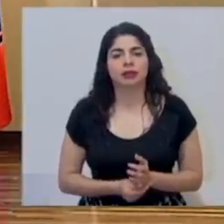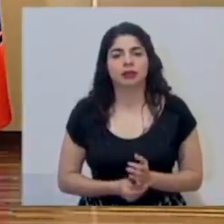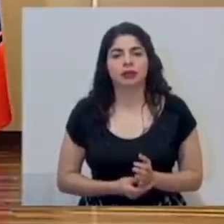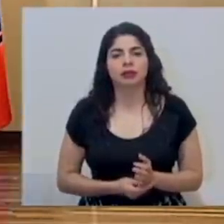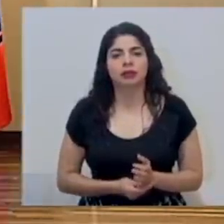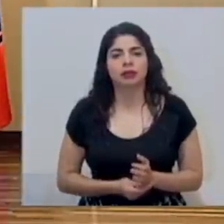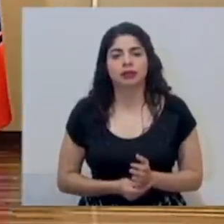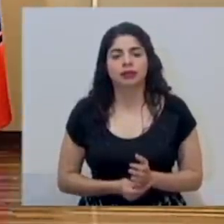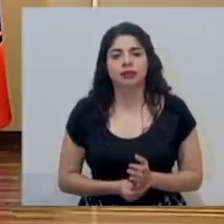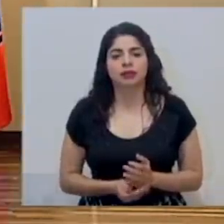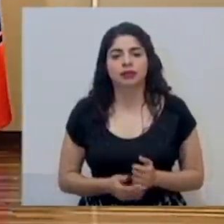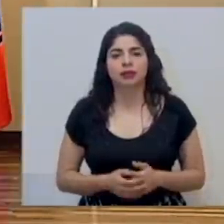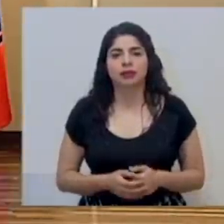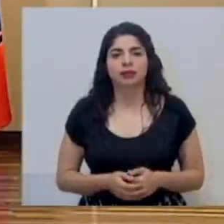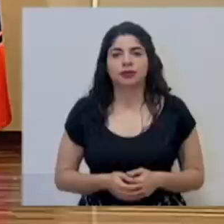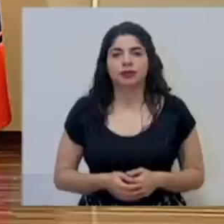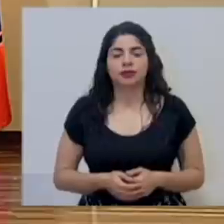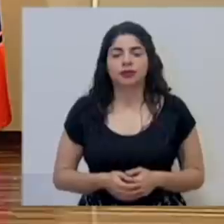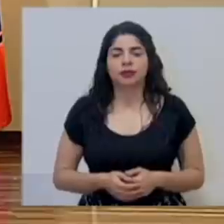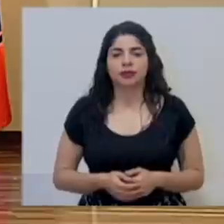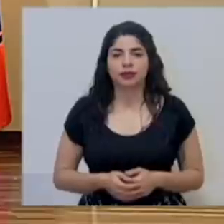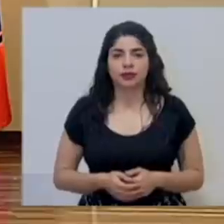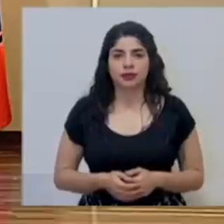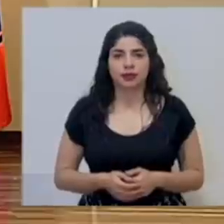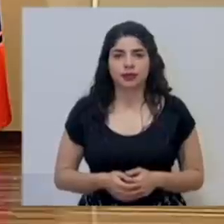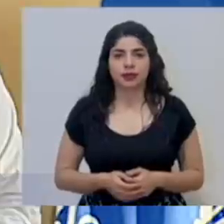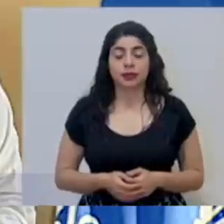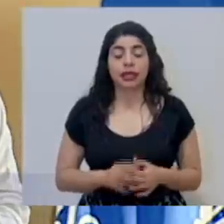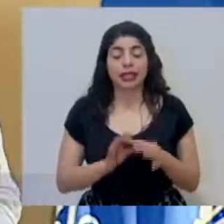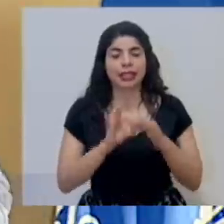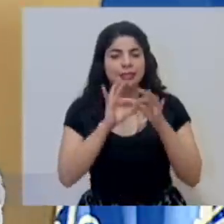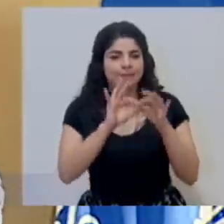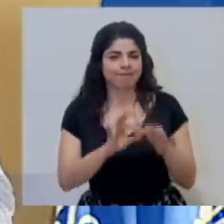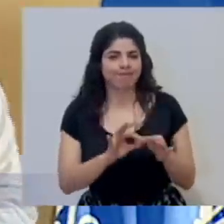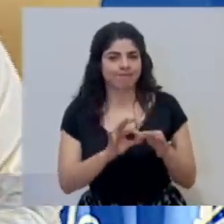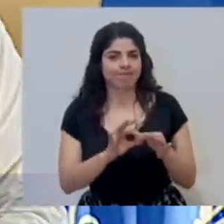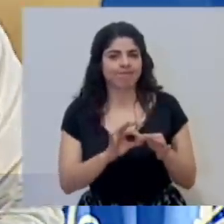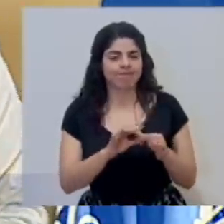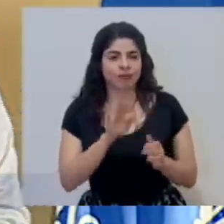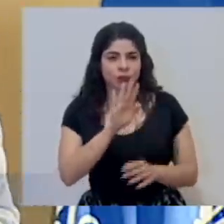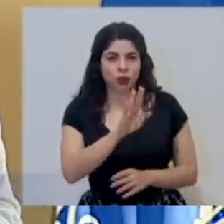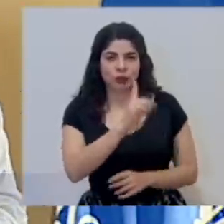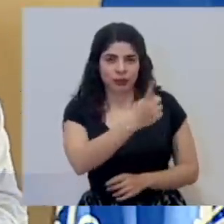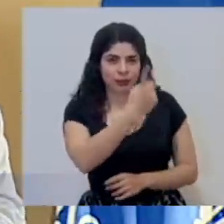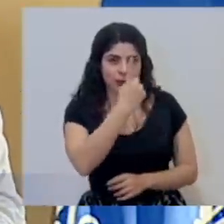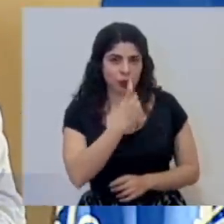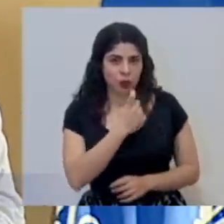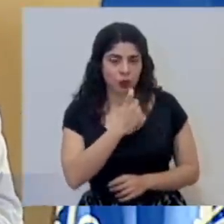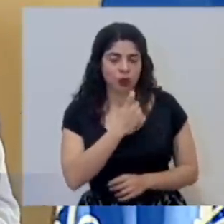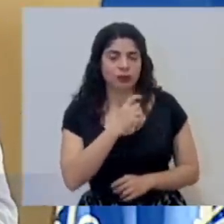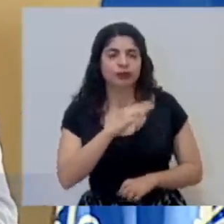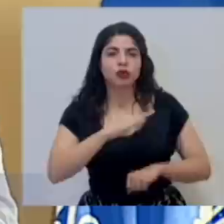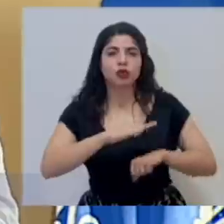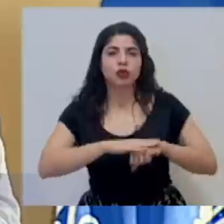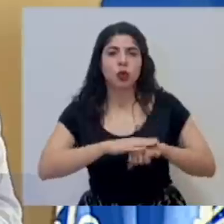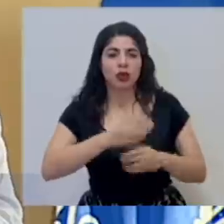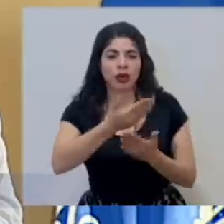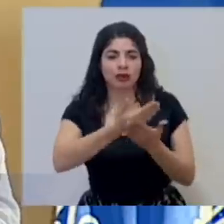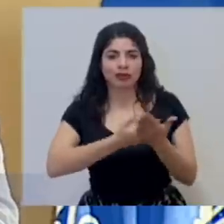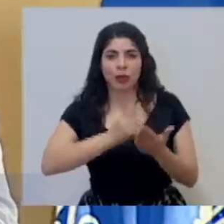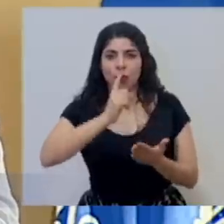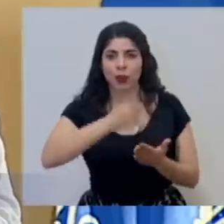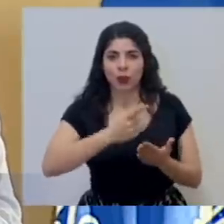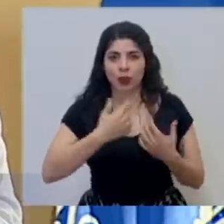con respecto a la pregunta que usted planteaba respecto a las órdenes